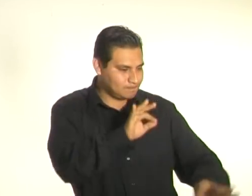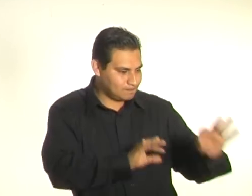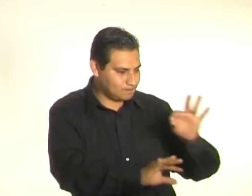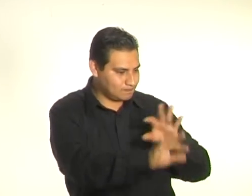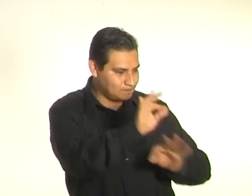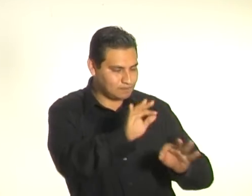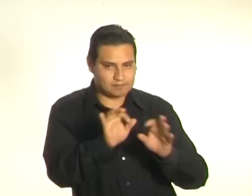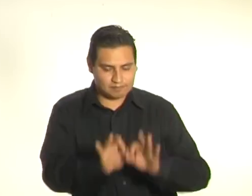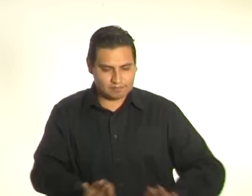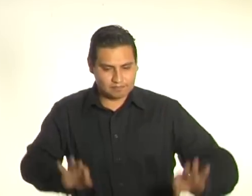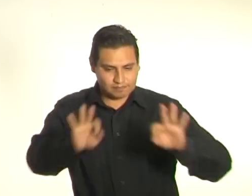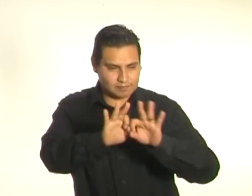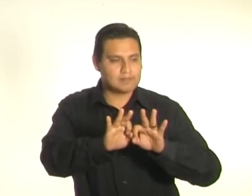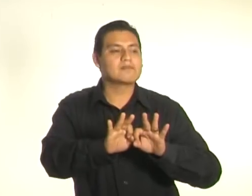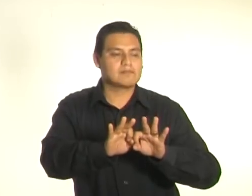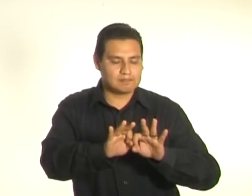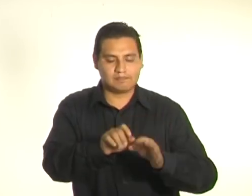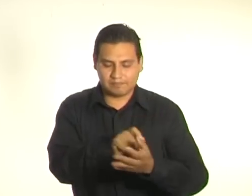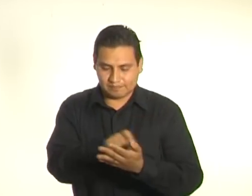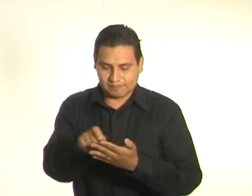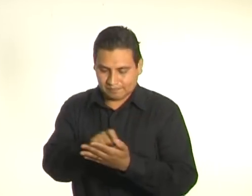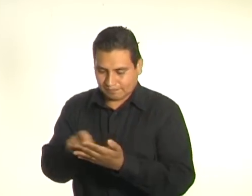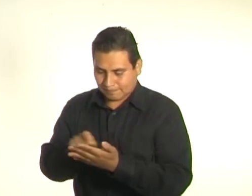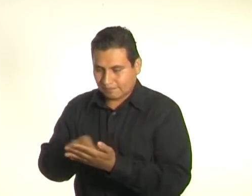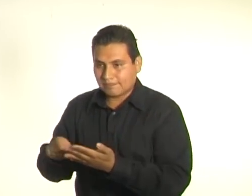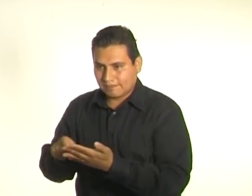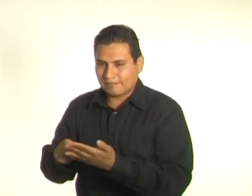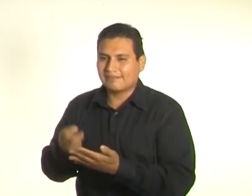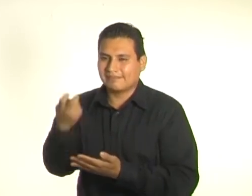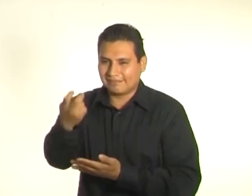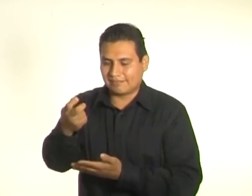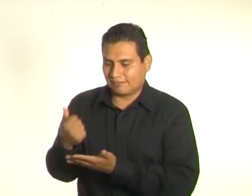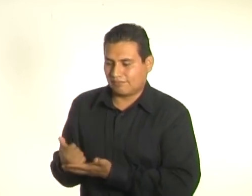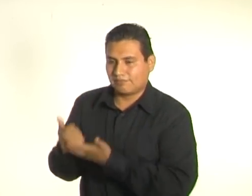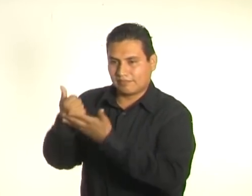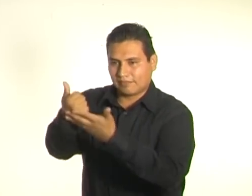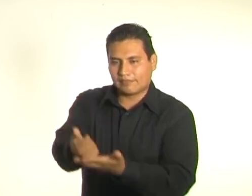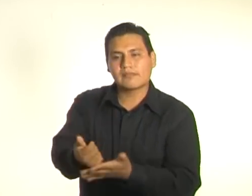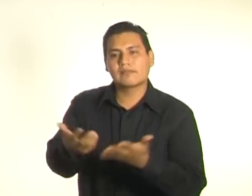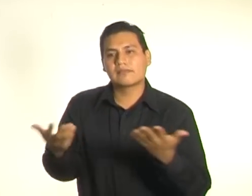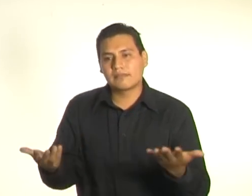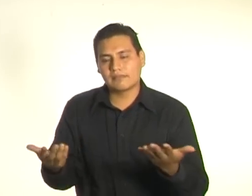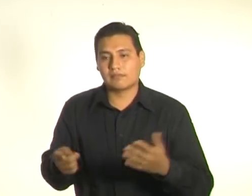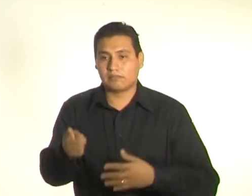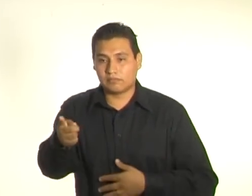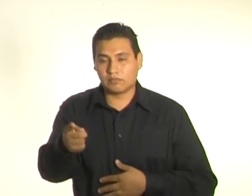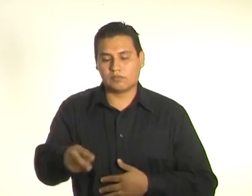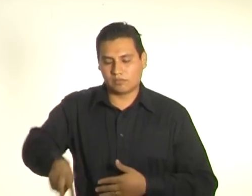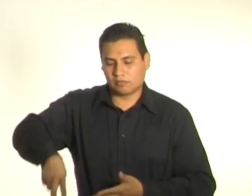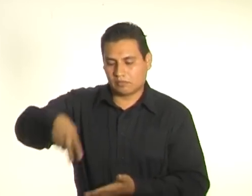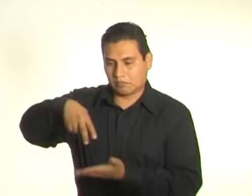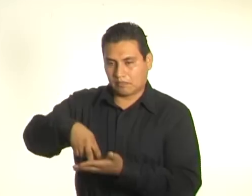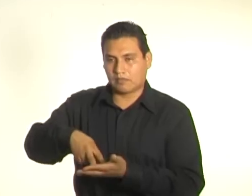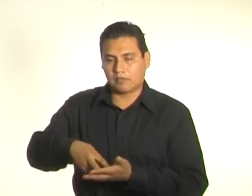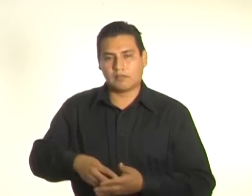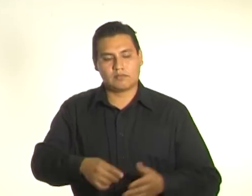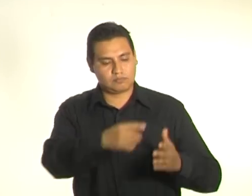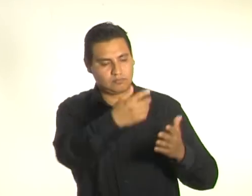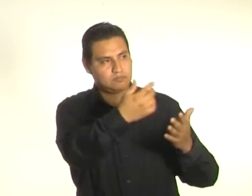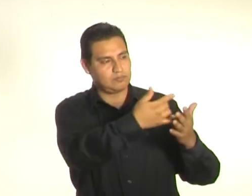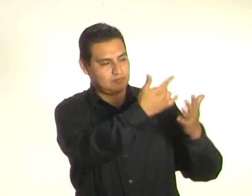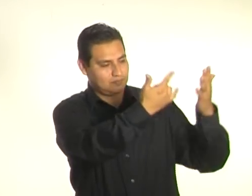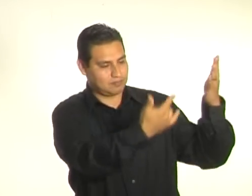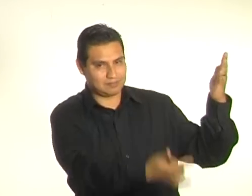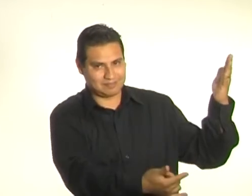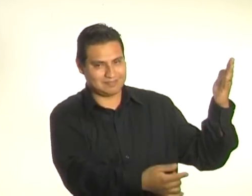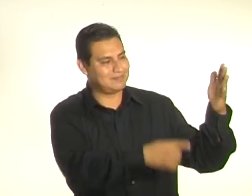paráfrasis. Hoy esas fichas nos ayudaron mucho para poder elaborar nuestra presentación, nuestra lámina que vamos